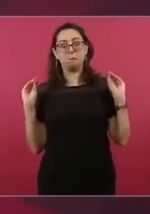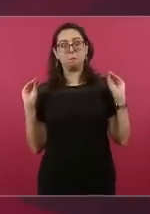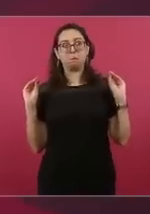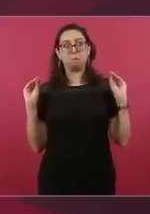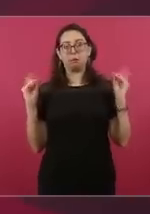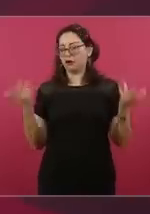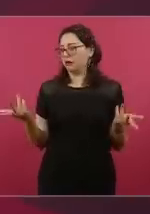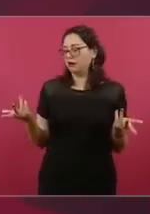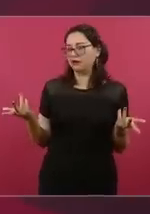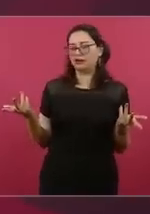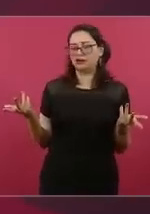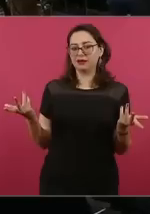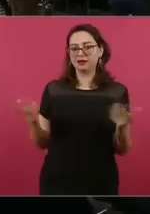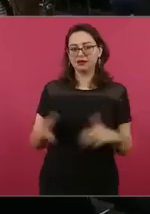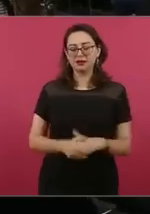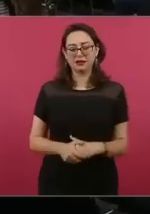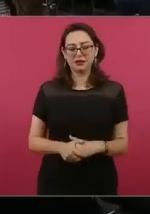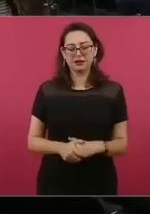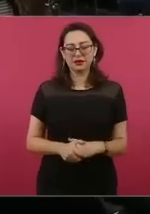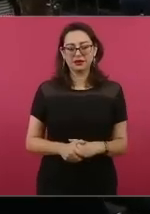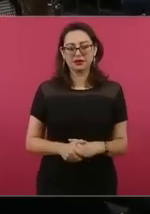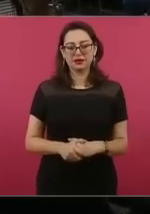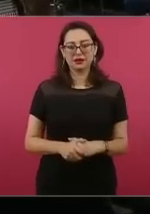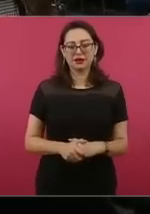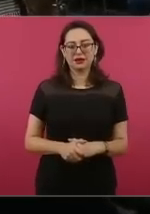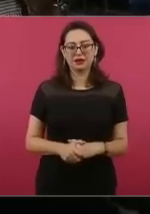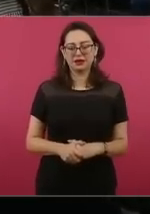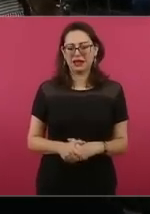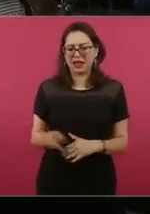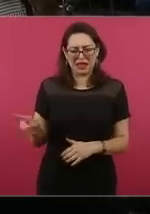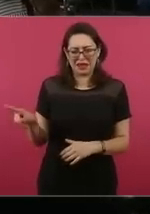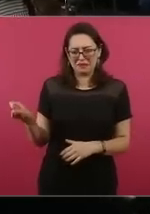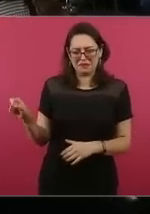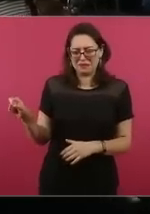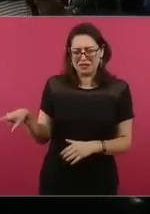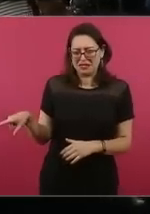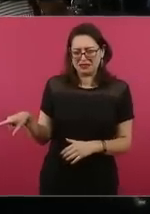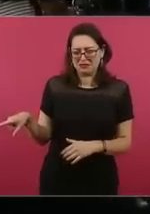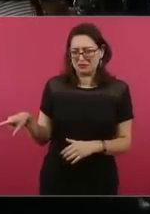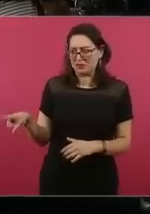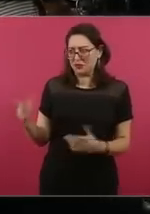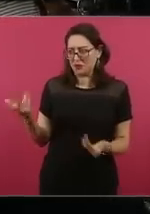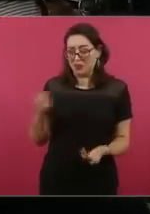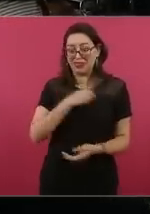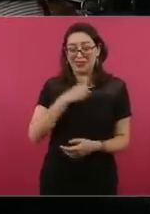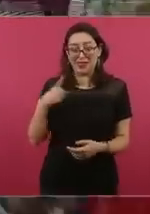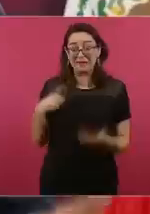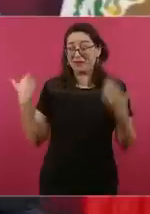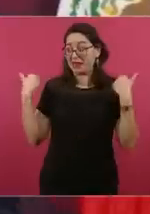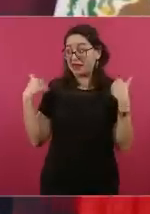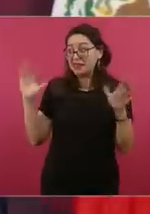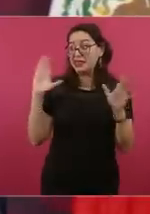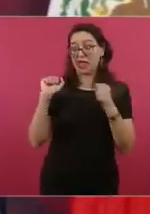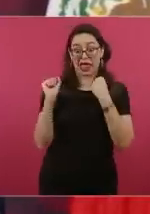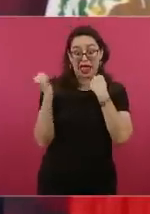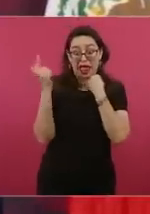¿Mande? No, pero él mismo. Nosotros dijimos